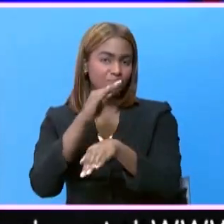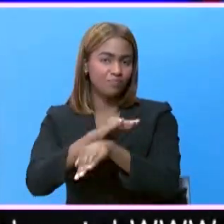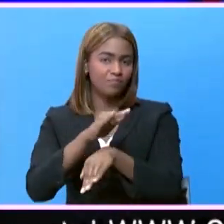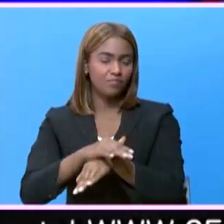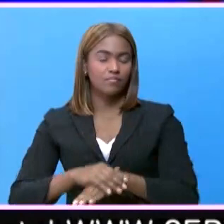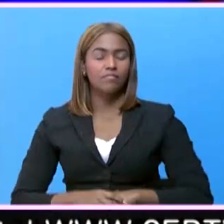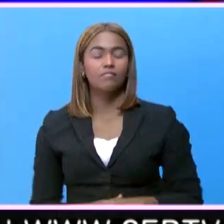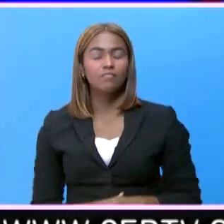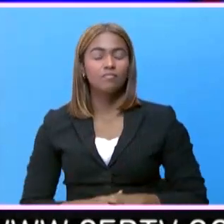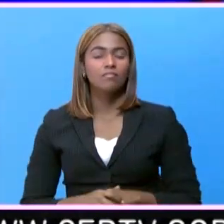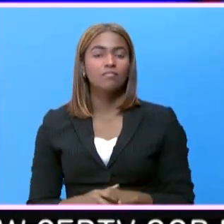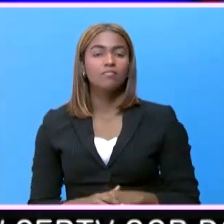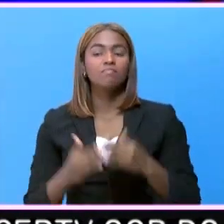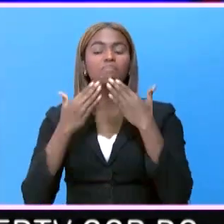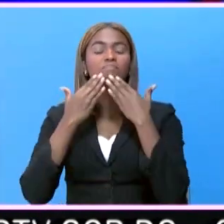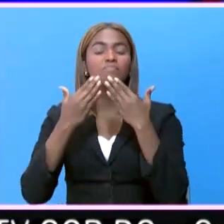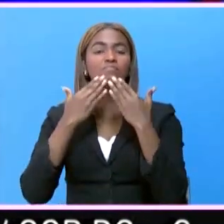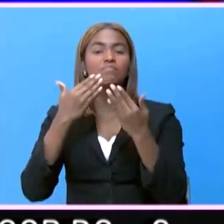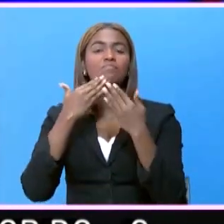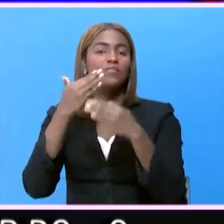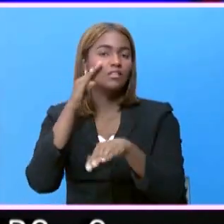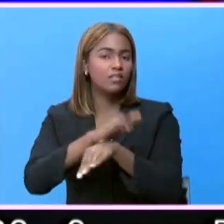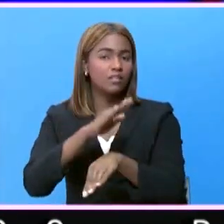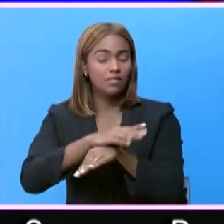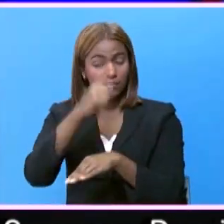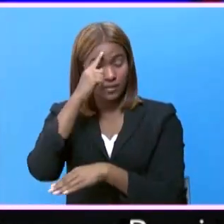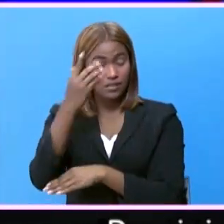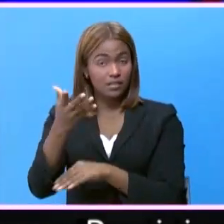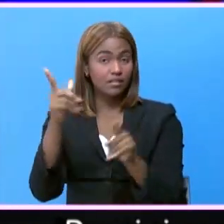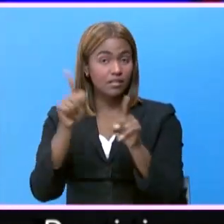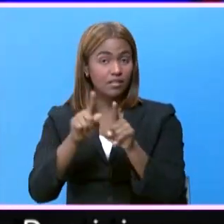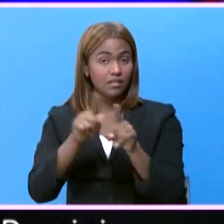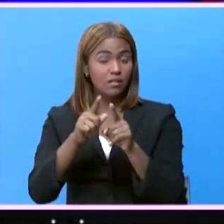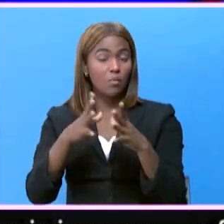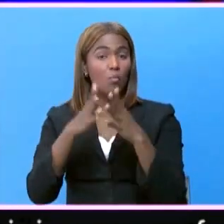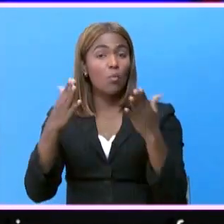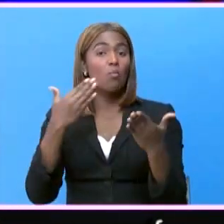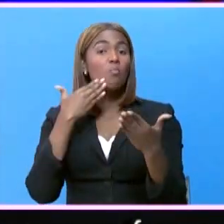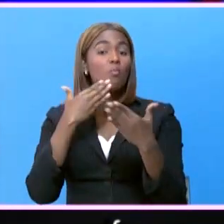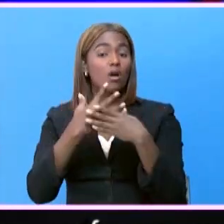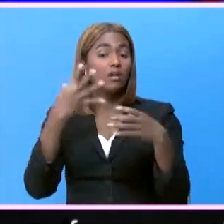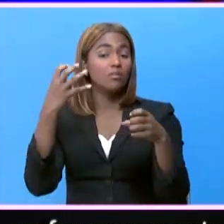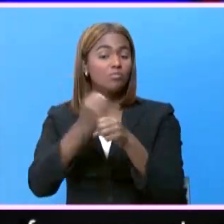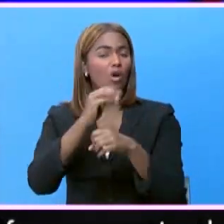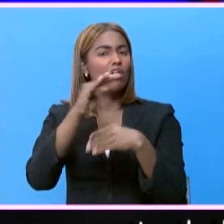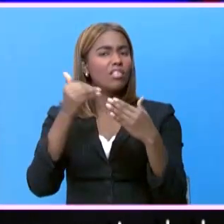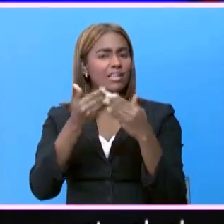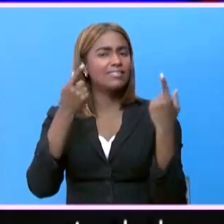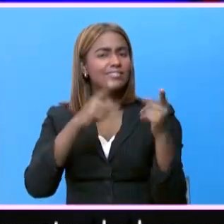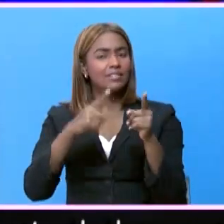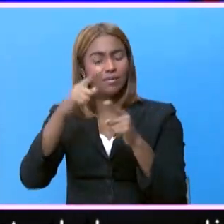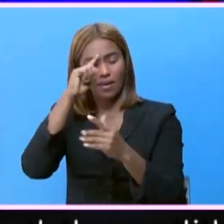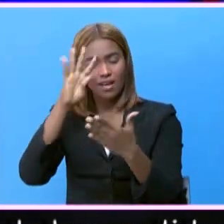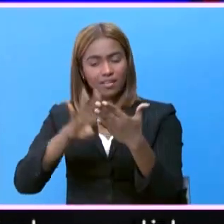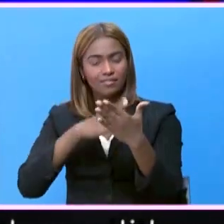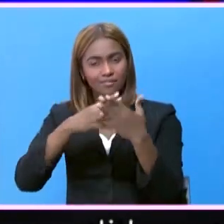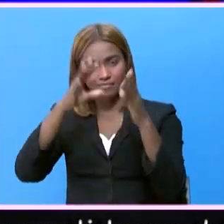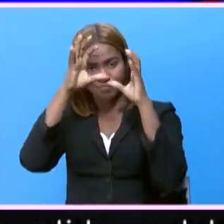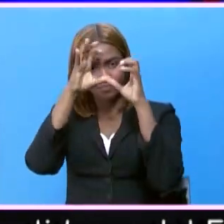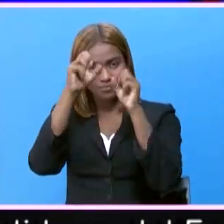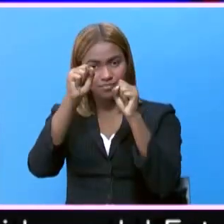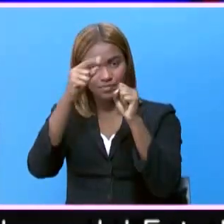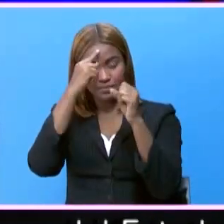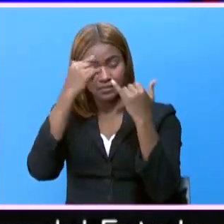noches, Katia. Gracias, Ronnie. Buenas noches para ti también. Muy buen resumen de todo lo acontecido en la agenda del presidente